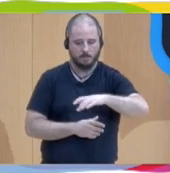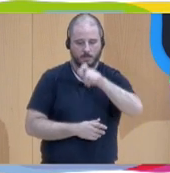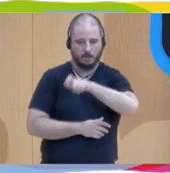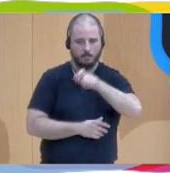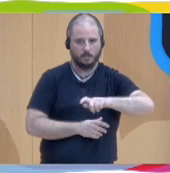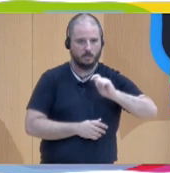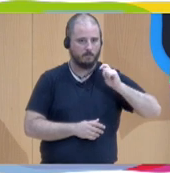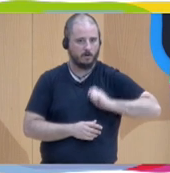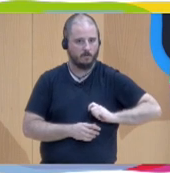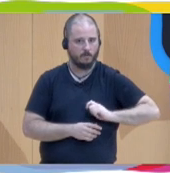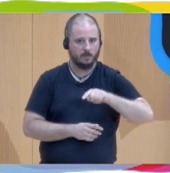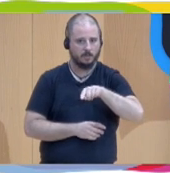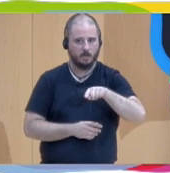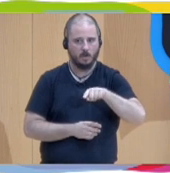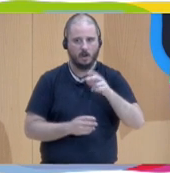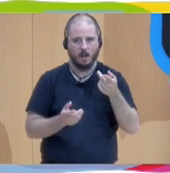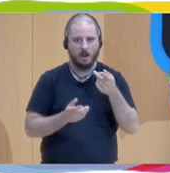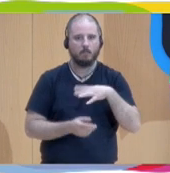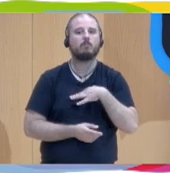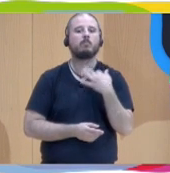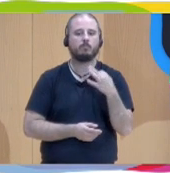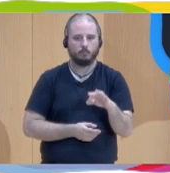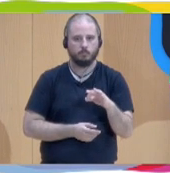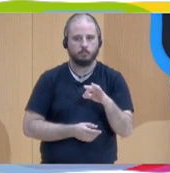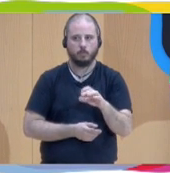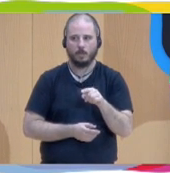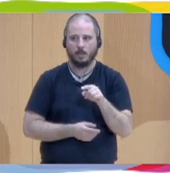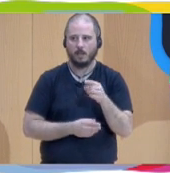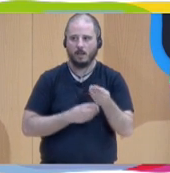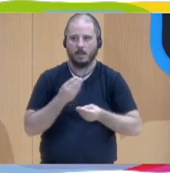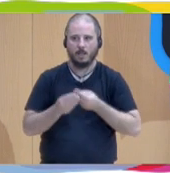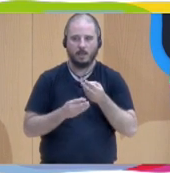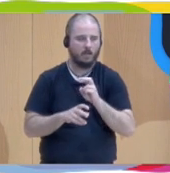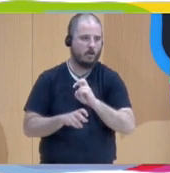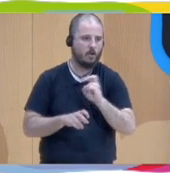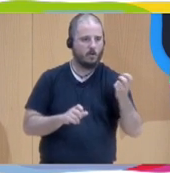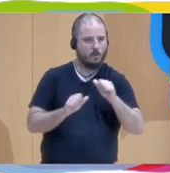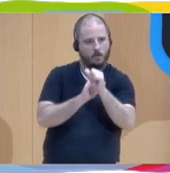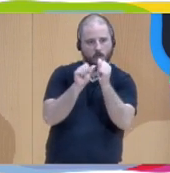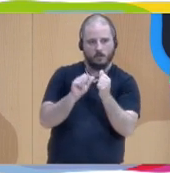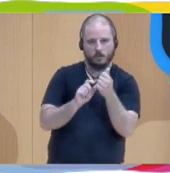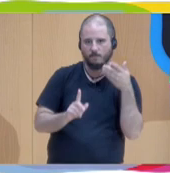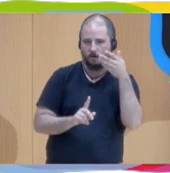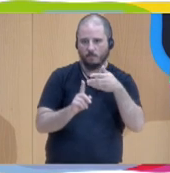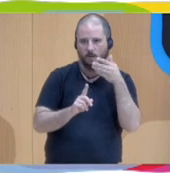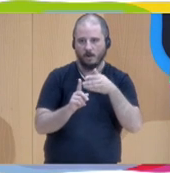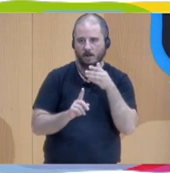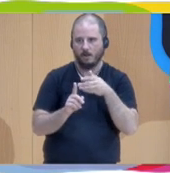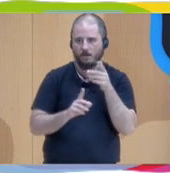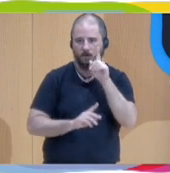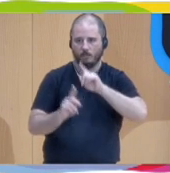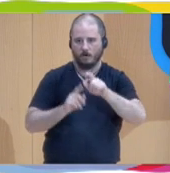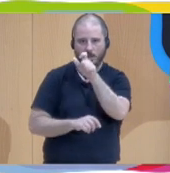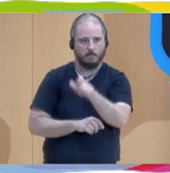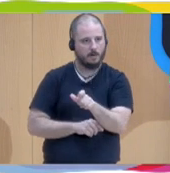trabajan que se puedan llevar a cabo esta otra manera de abordar los problemas de las